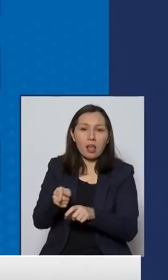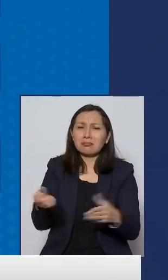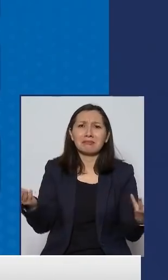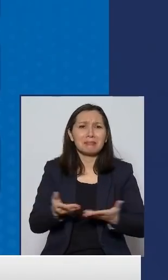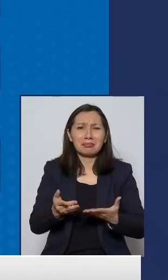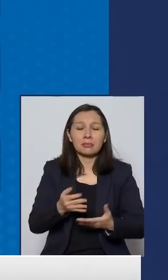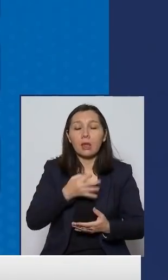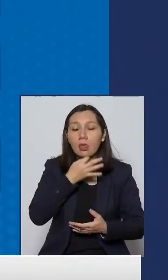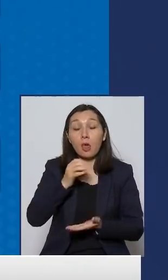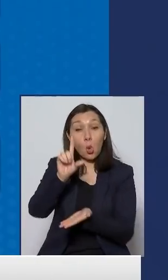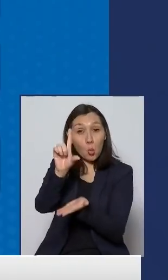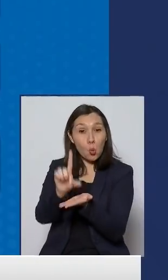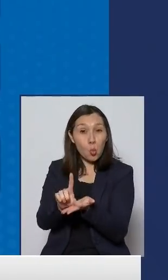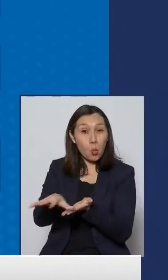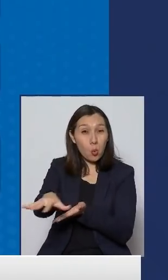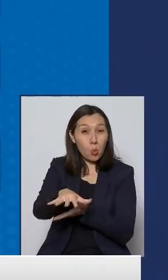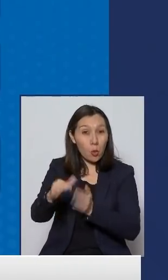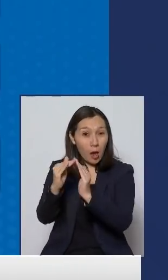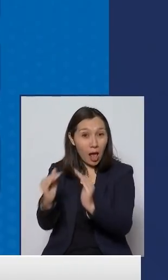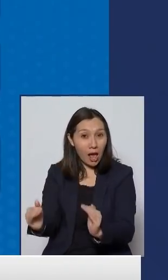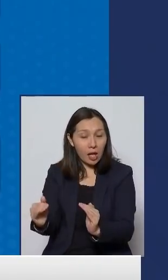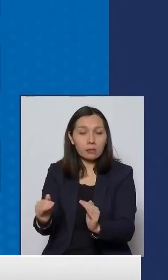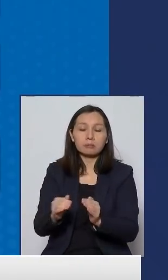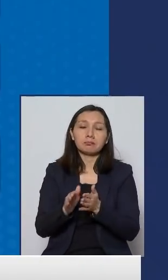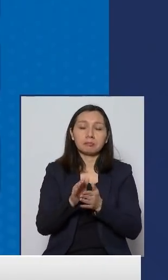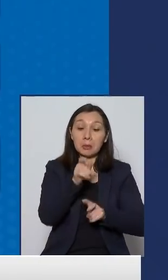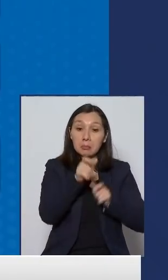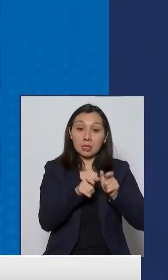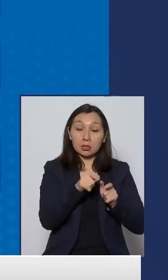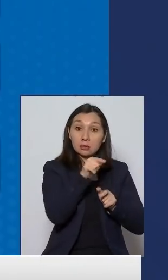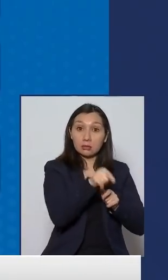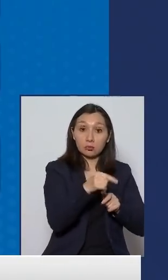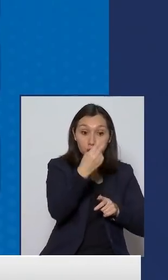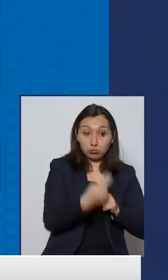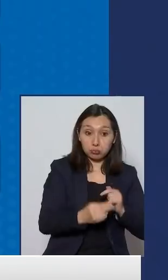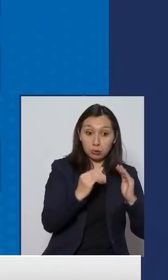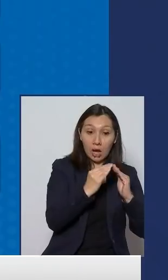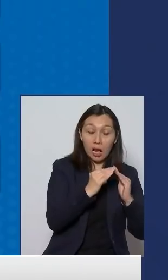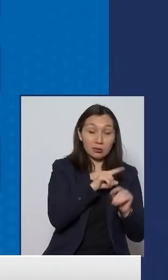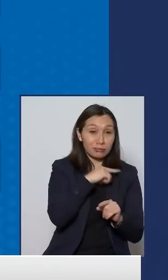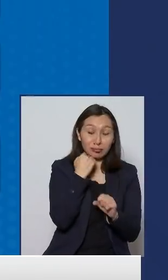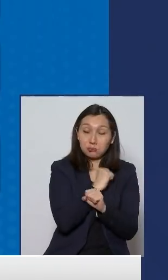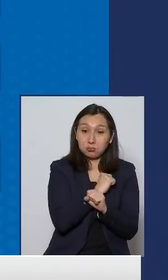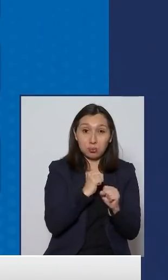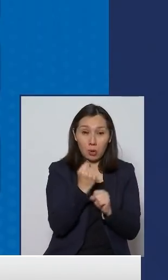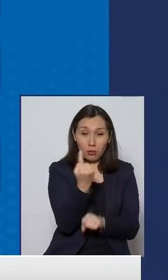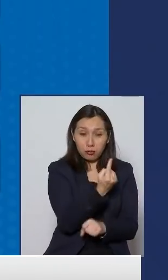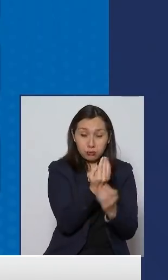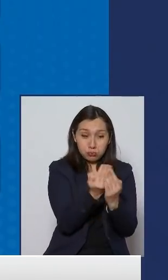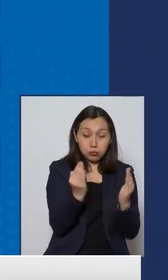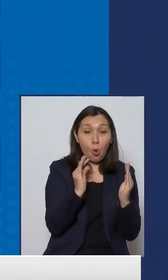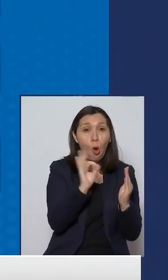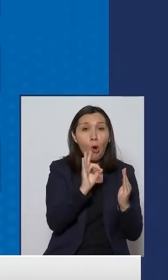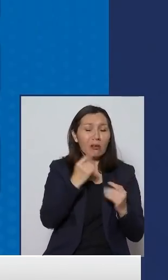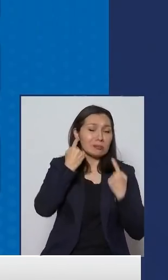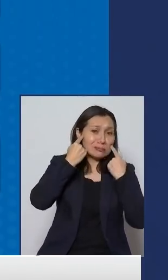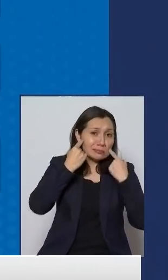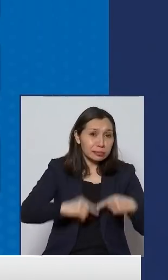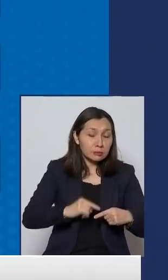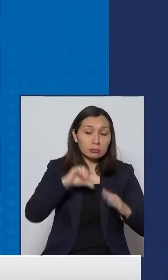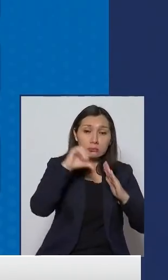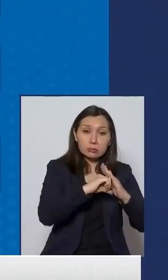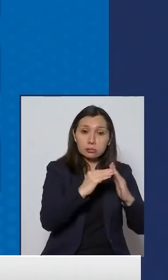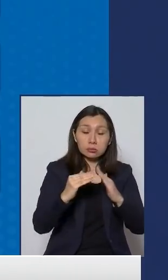quiere decir lugares donde personas que no pueden cumplir aislamiento o que fallan en el cumplimiento de